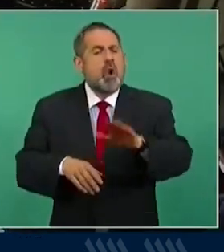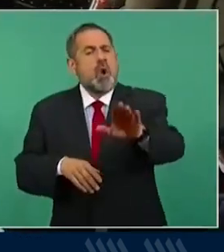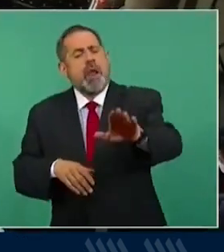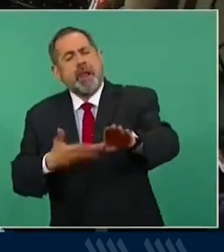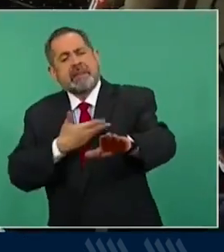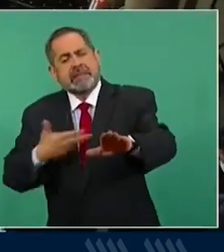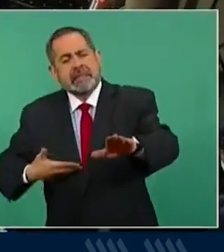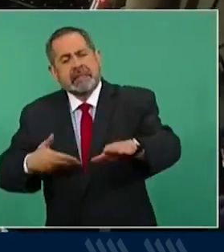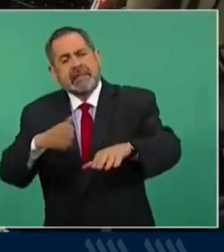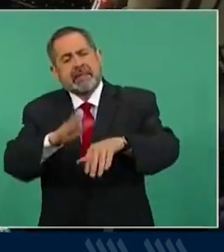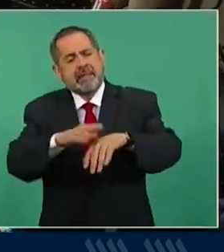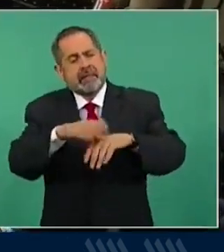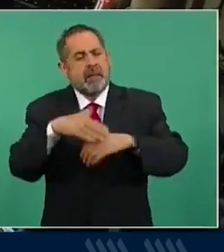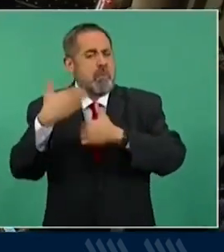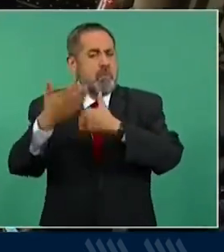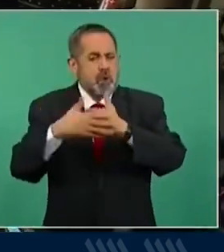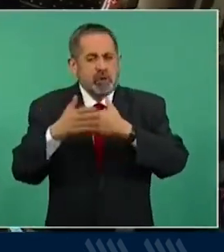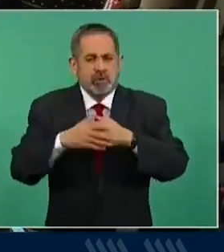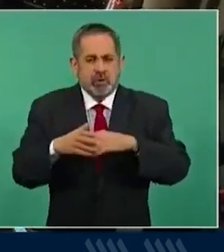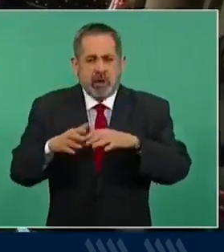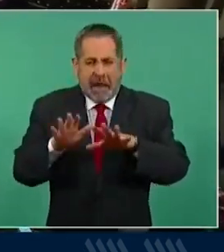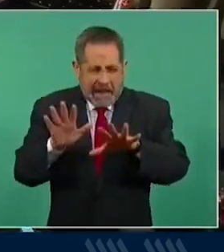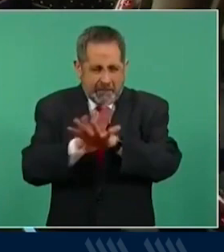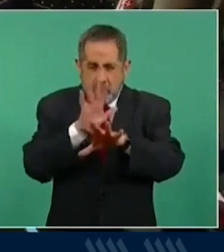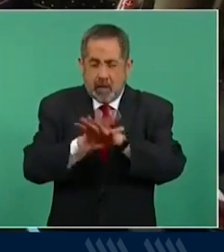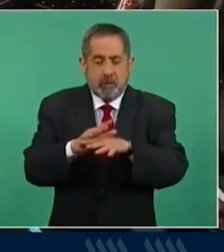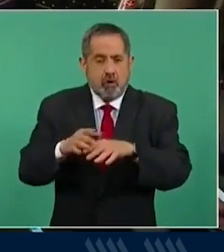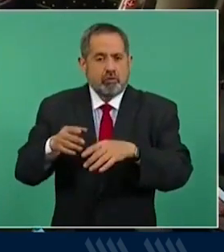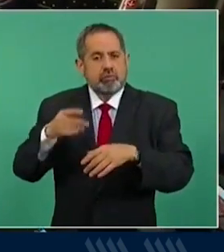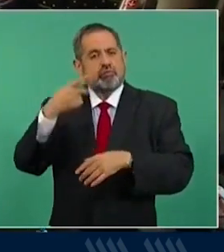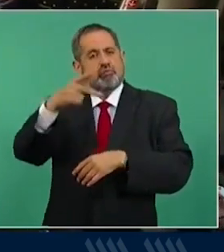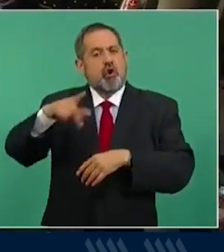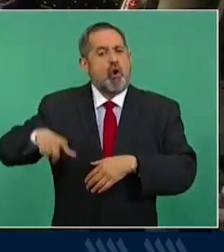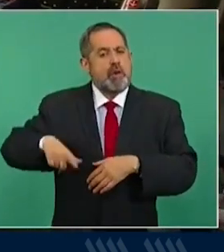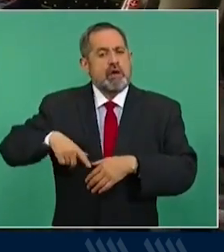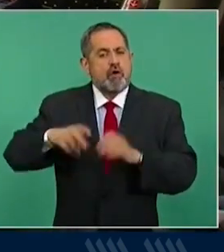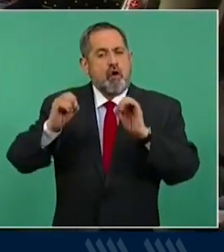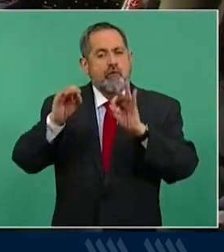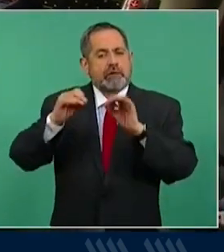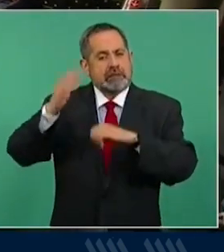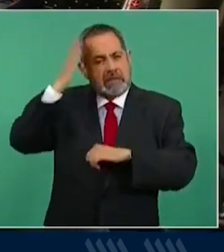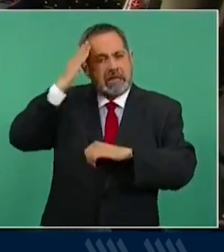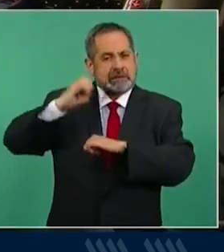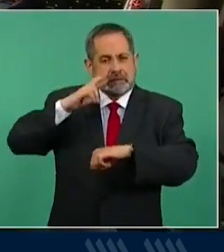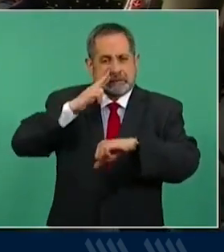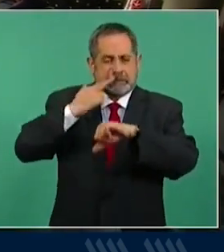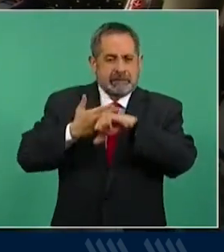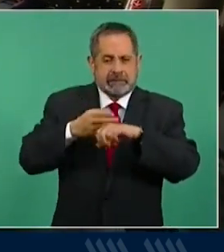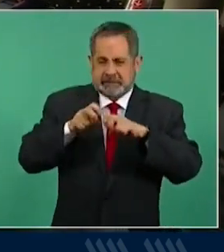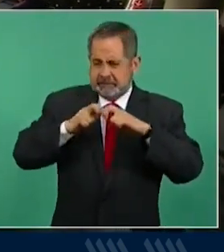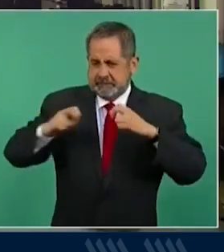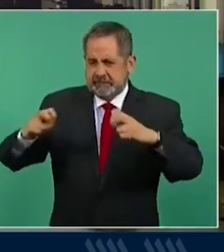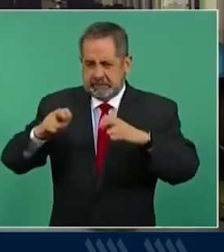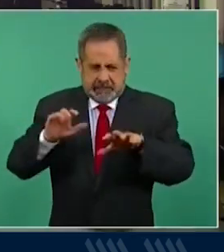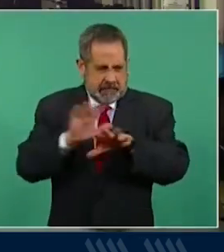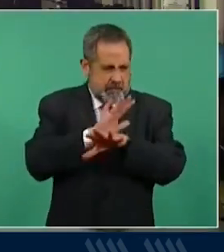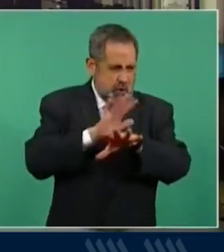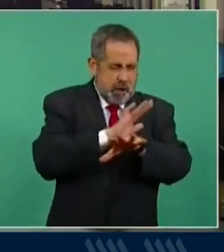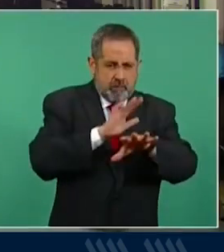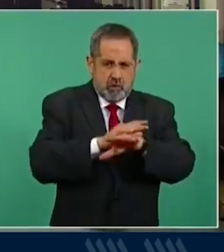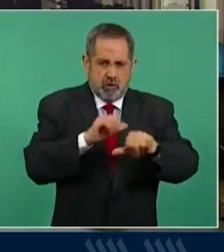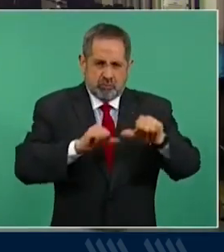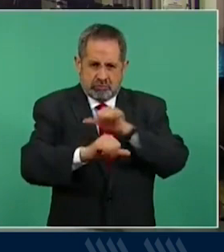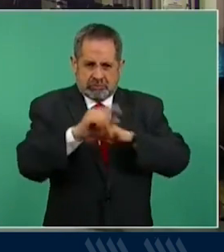¿tiene contemplado más cambios en el gabinete en este tercer año que llega de que rindió protesta como presidente?